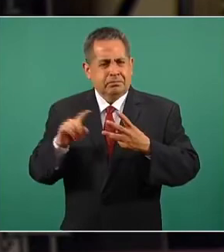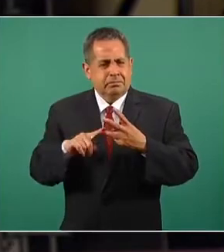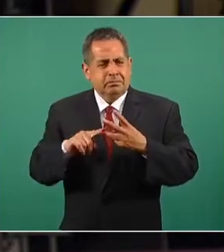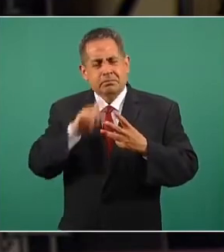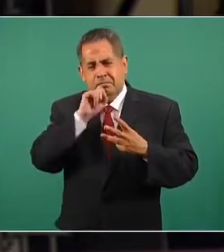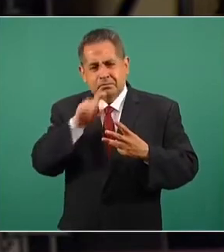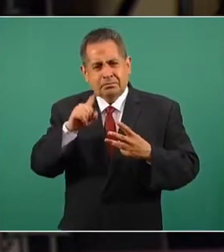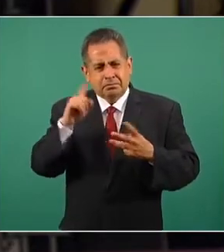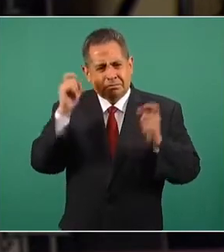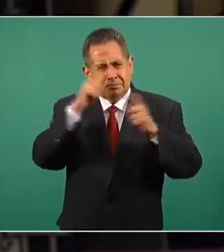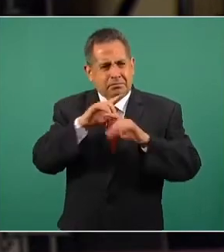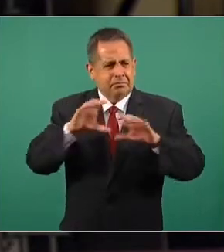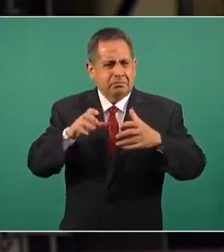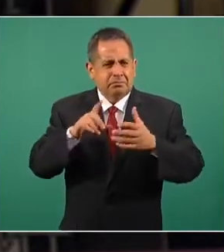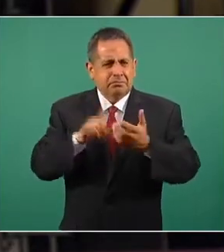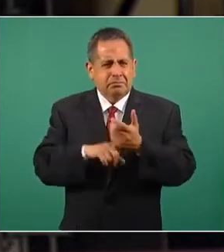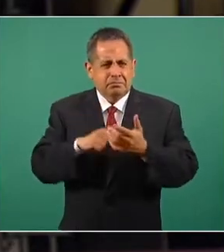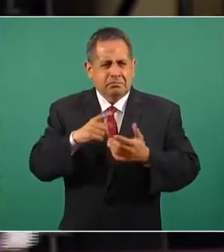batallando.